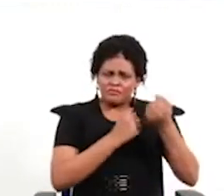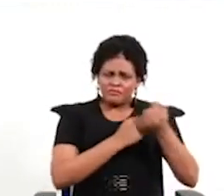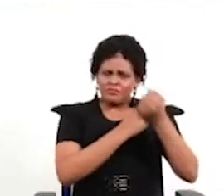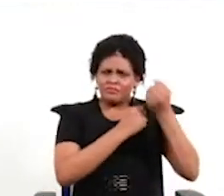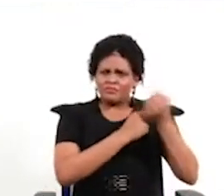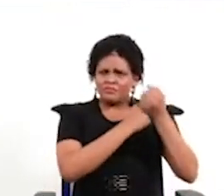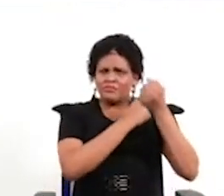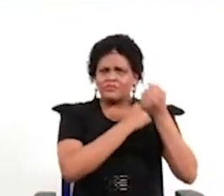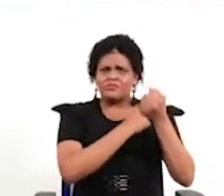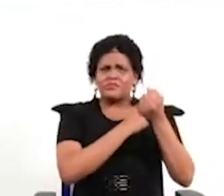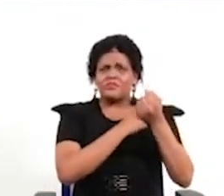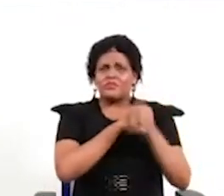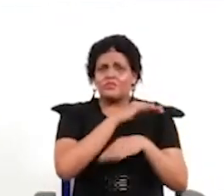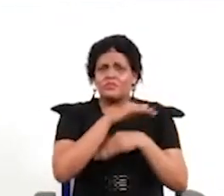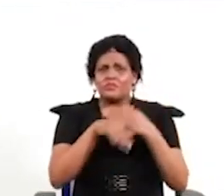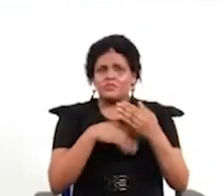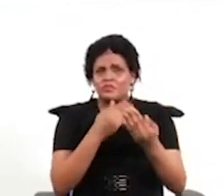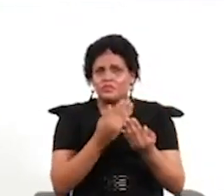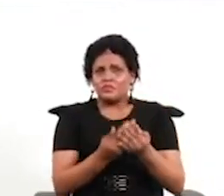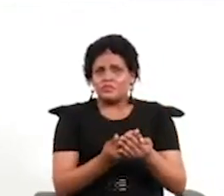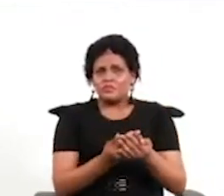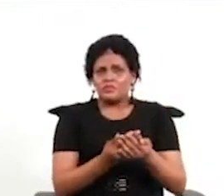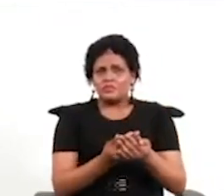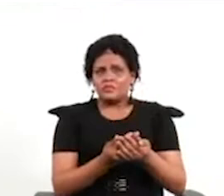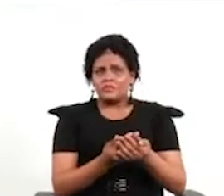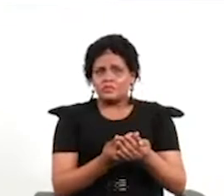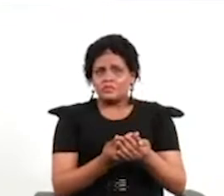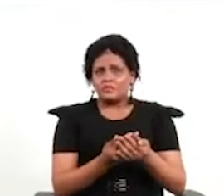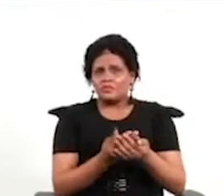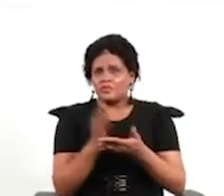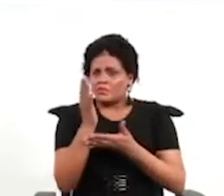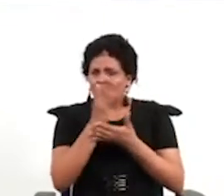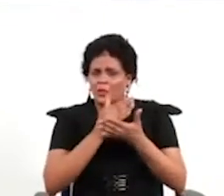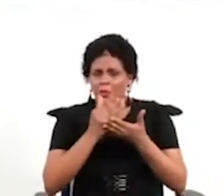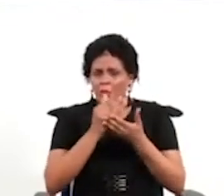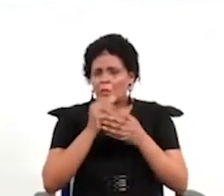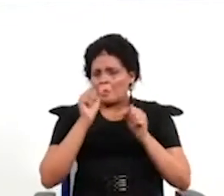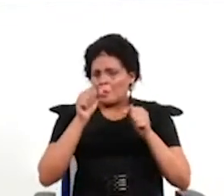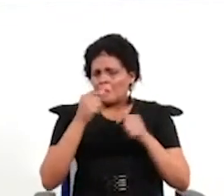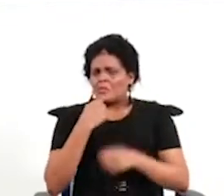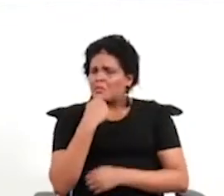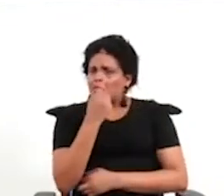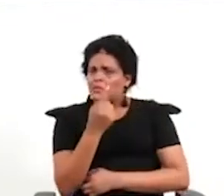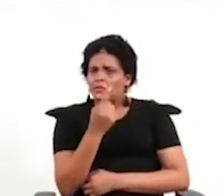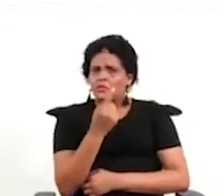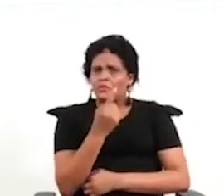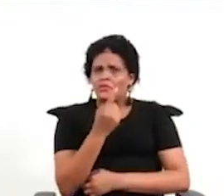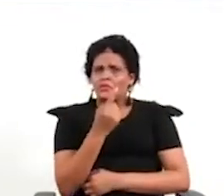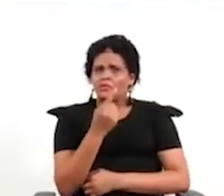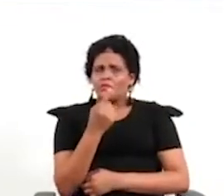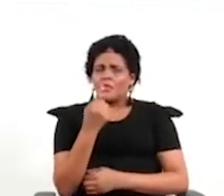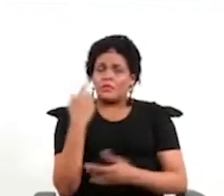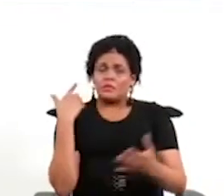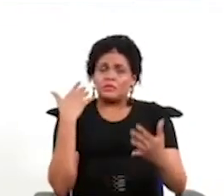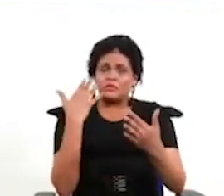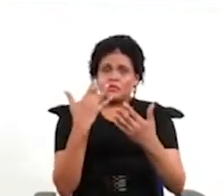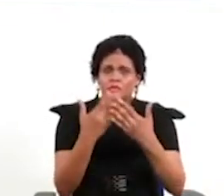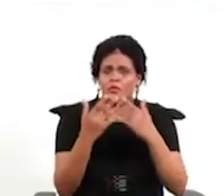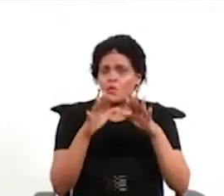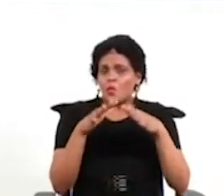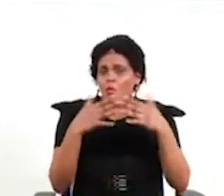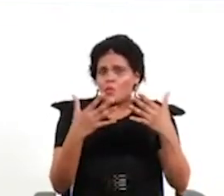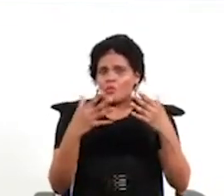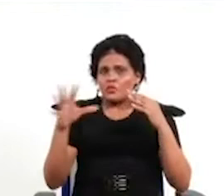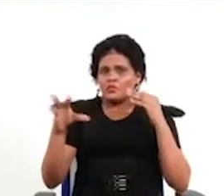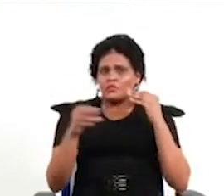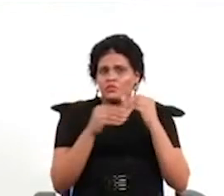ellos protagonizan y no sé si puede hacer una reflexión sobre los tiempos un poco complementando